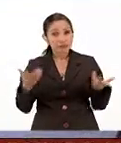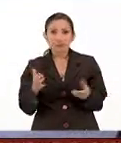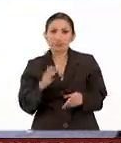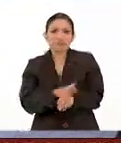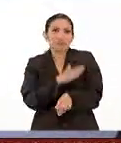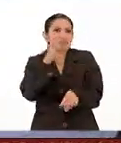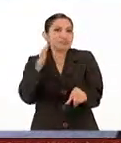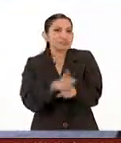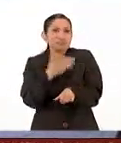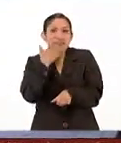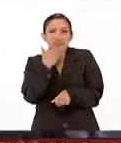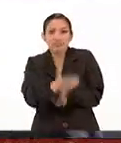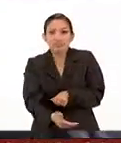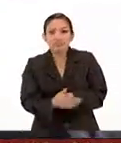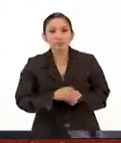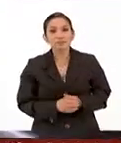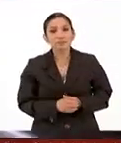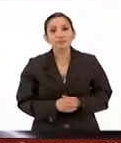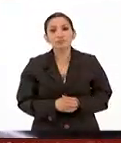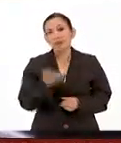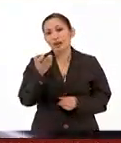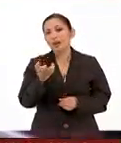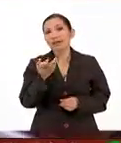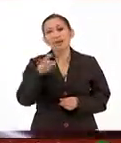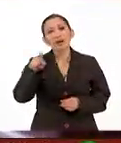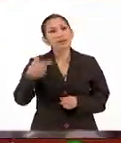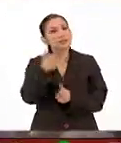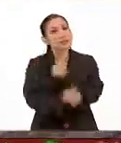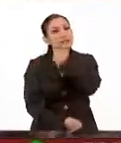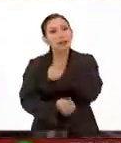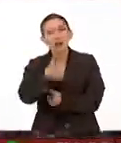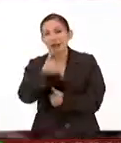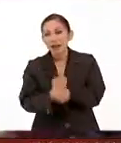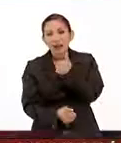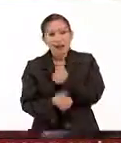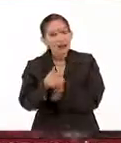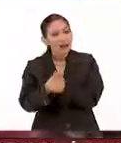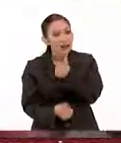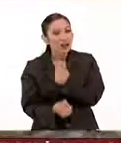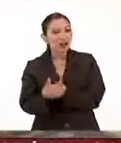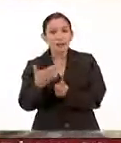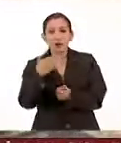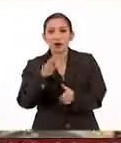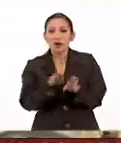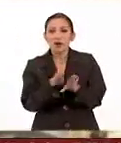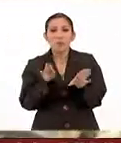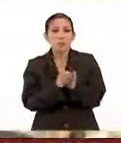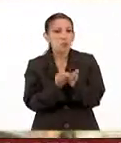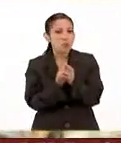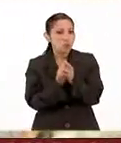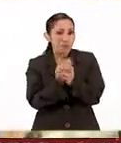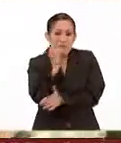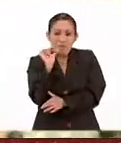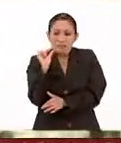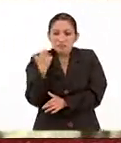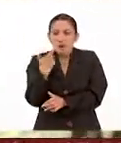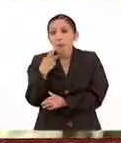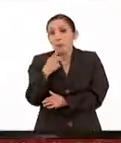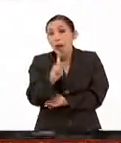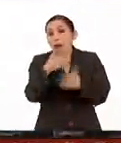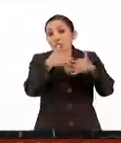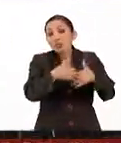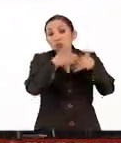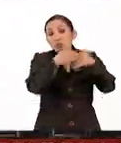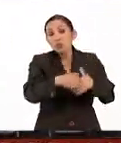fabuloso. Es una carrera que es relativamente nueva, pero la